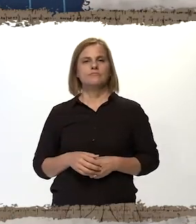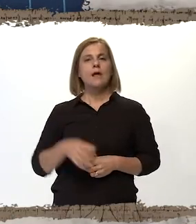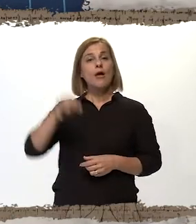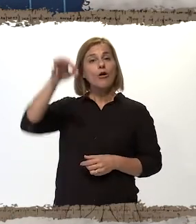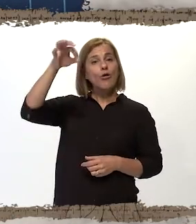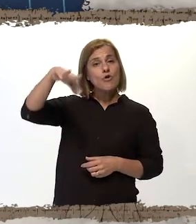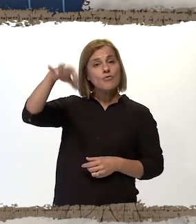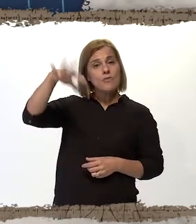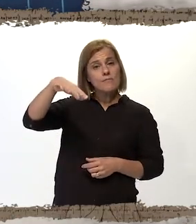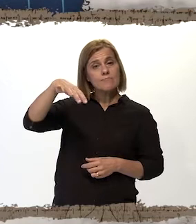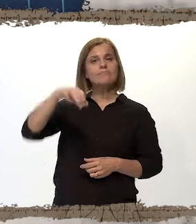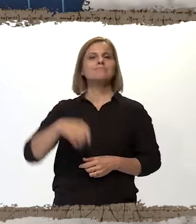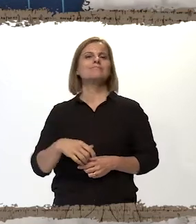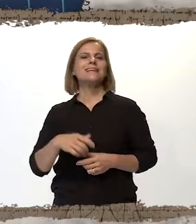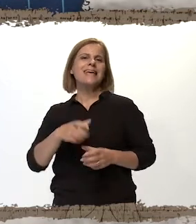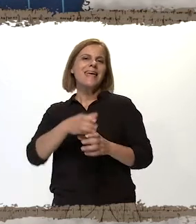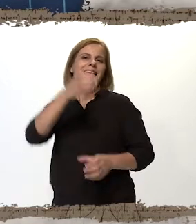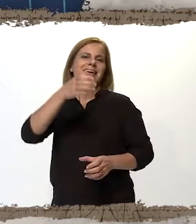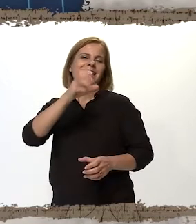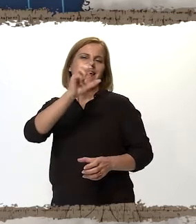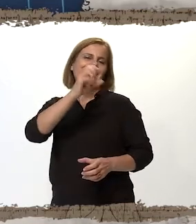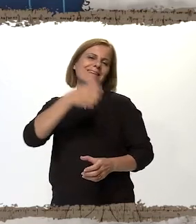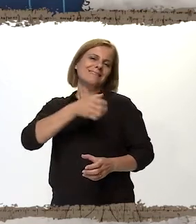Gota. Gaseosa.